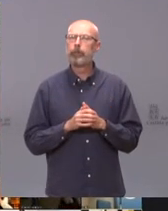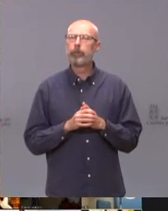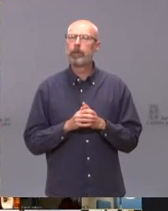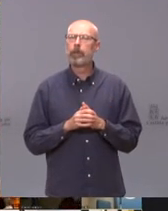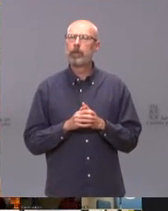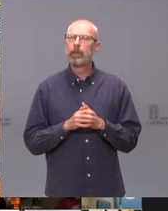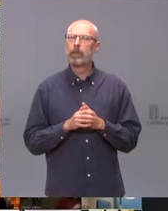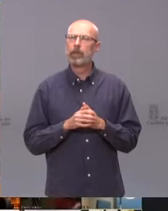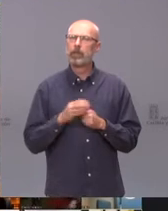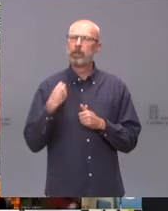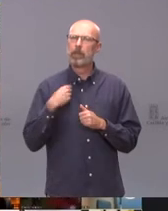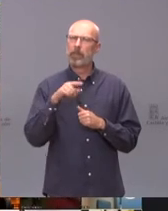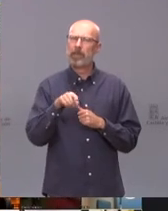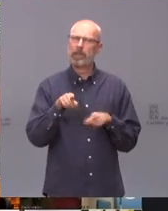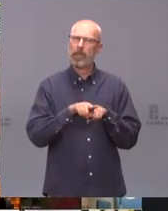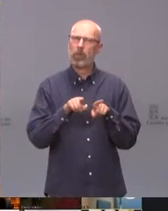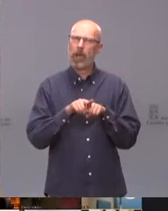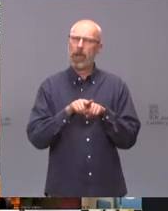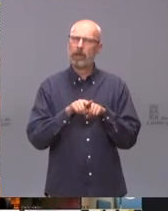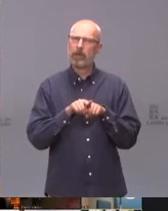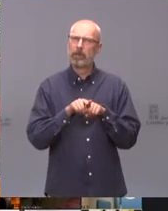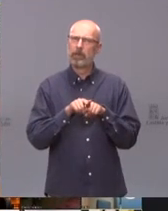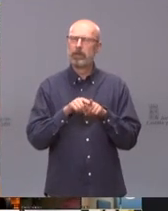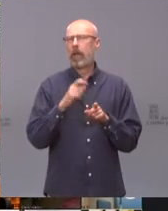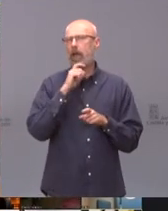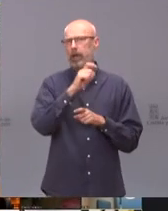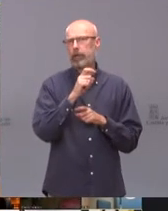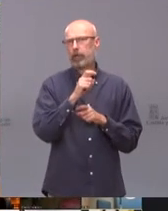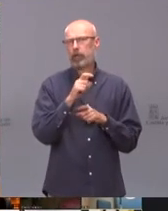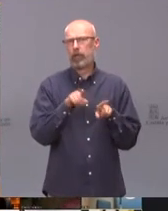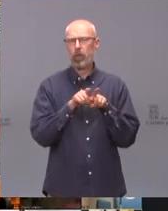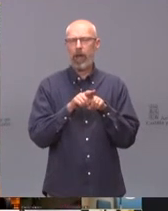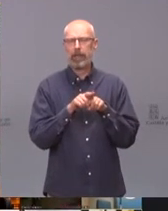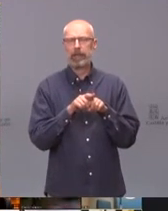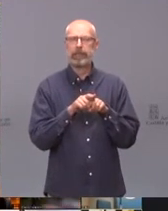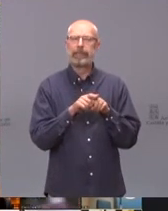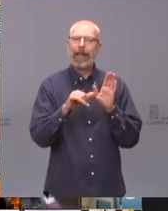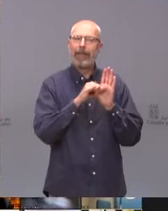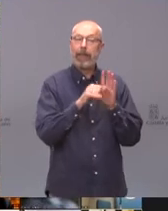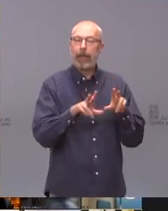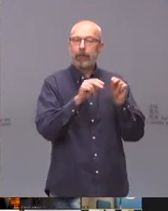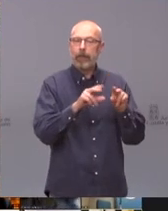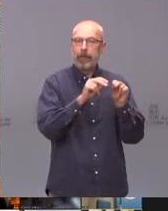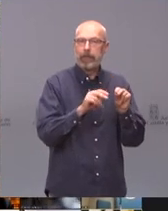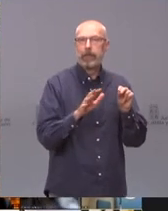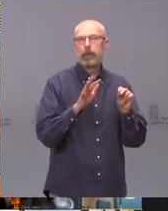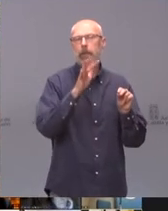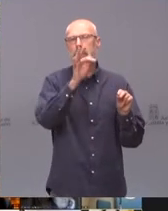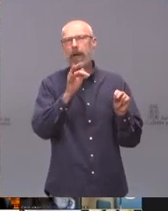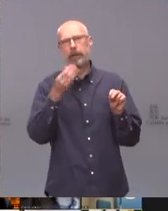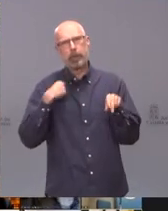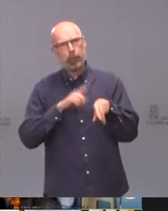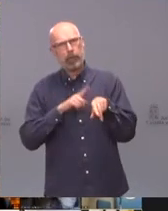esta duplicidad de mensajes con la vacuna, estamos muy cerca de la orilla y por otro lado, están